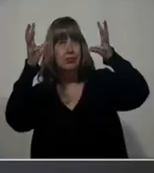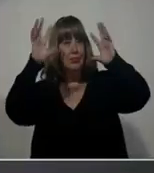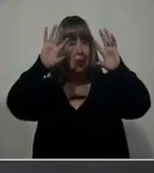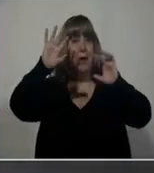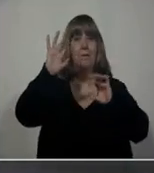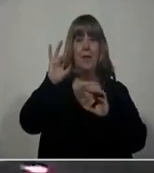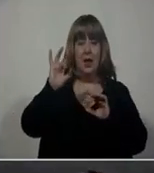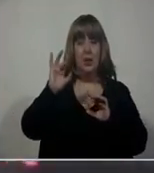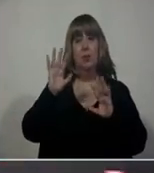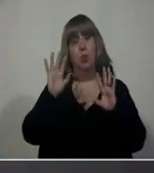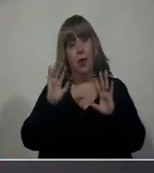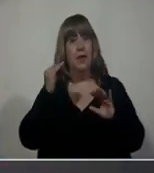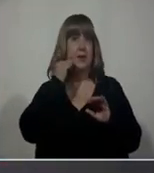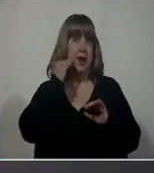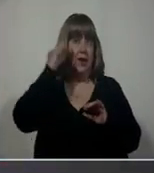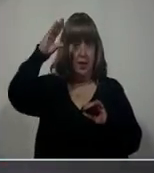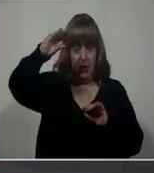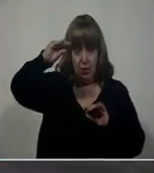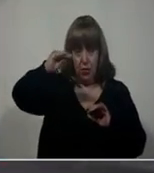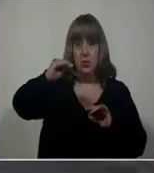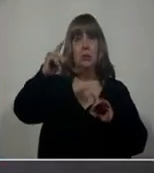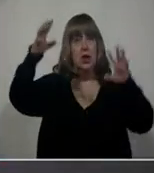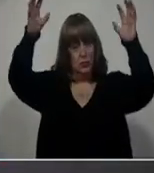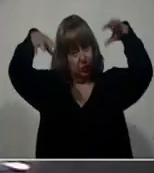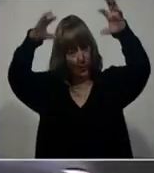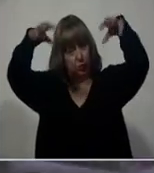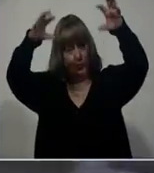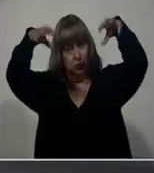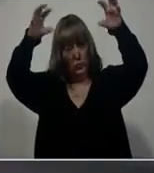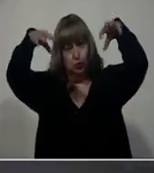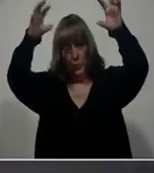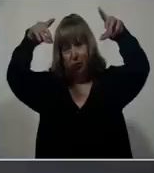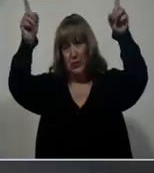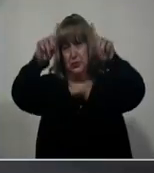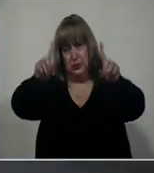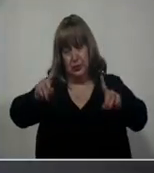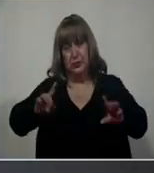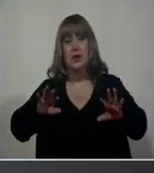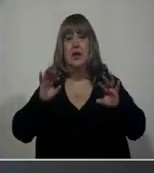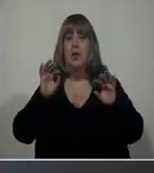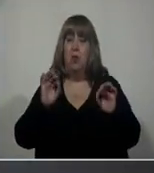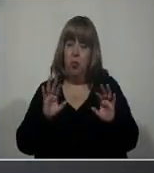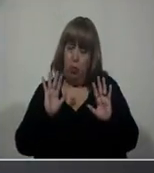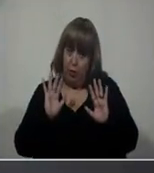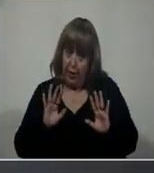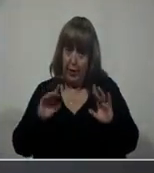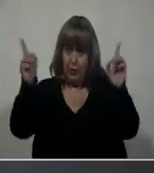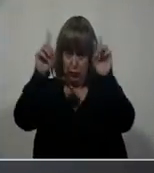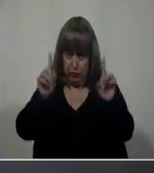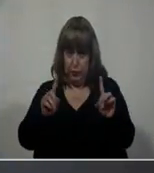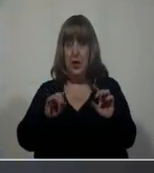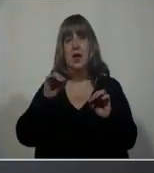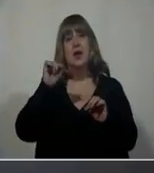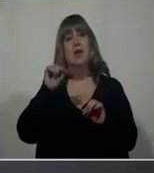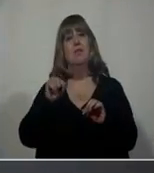Para el miércoles, probablemente entre la tarde y la noche, esperamos precipitaciones en forma de chaparrones y no descartamos la posibilidad de tormenta. La máxima